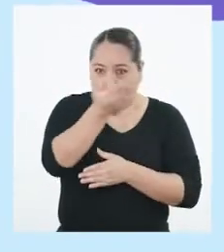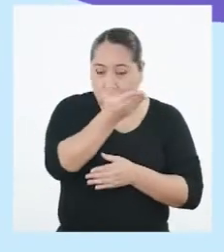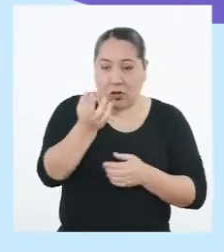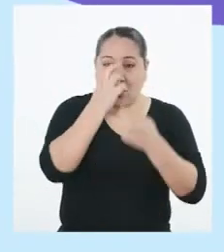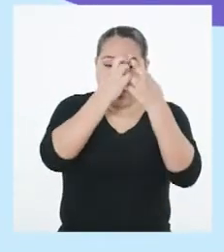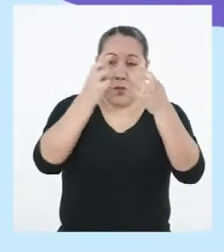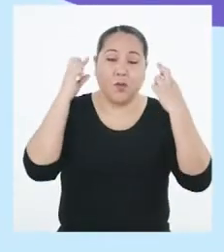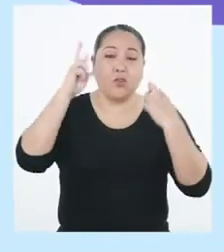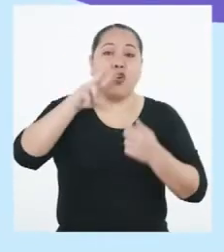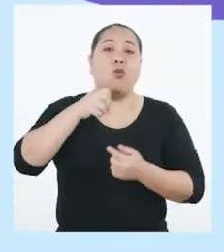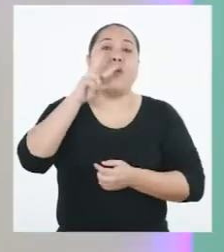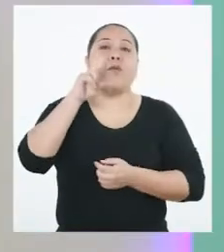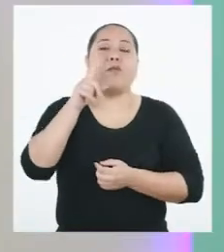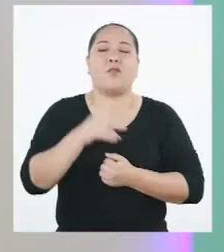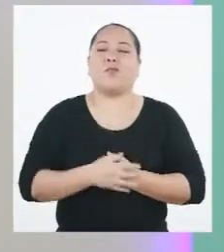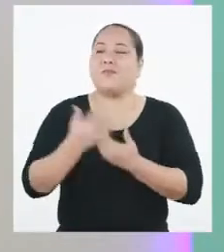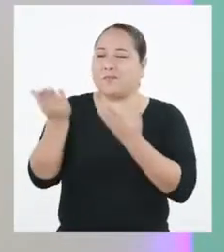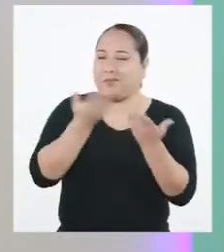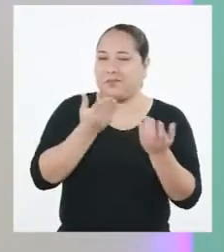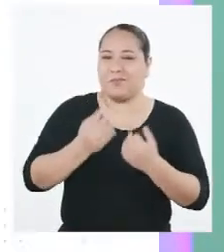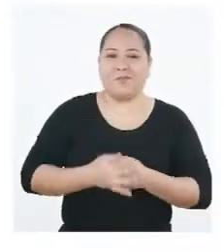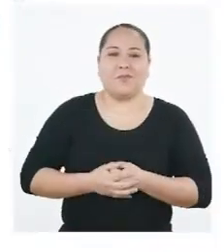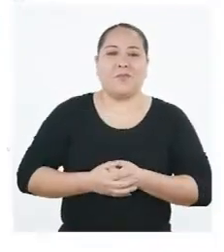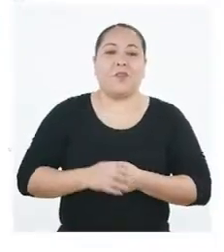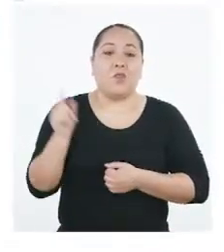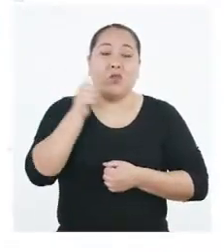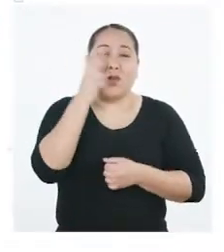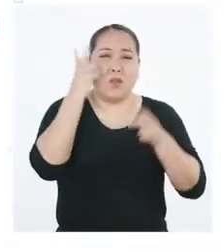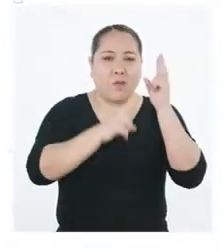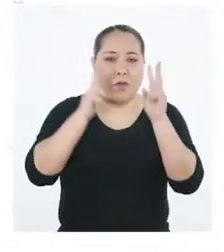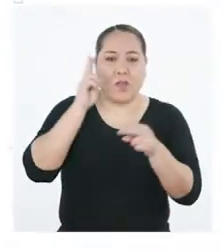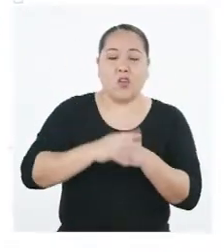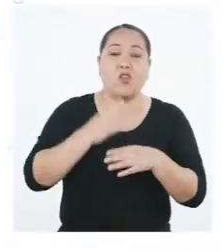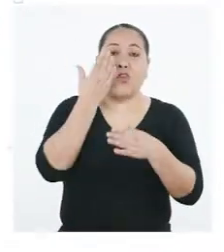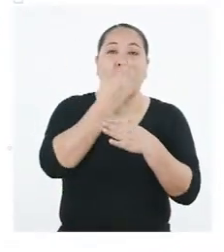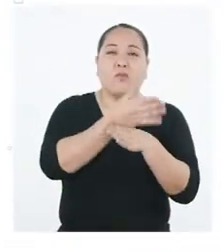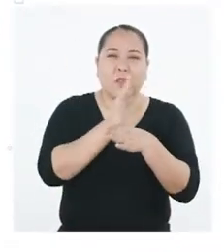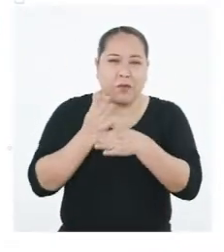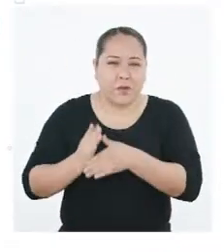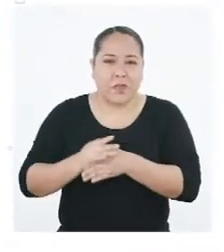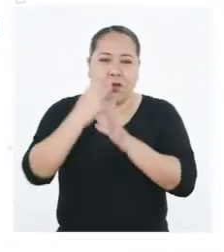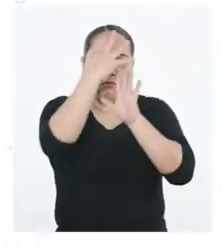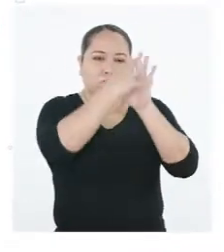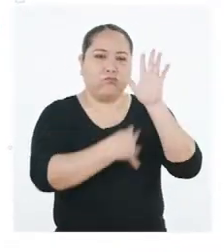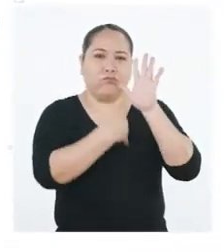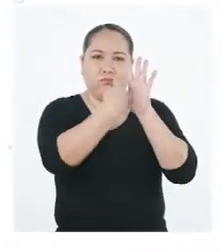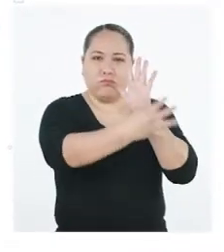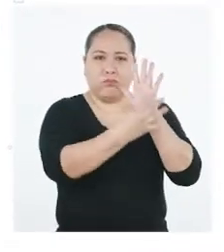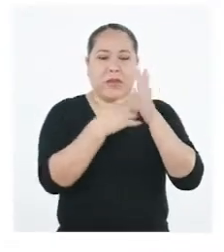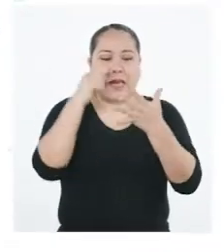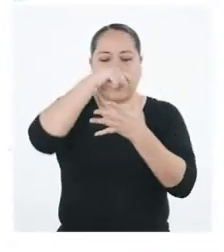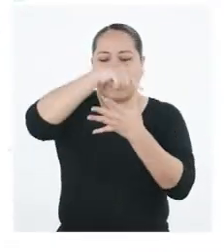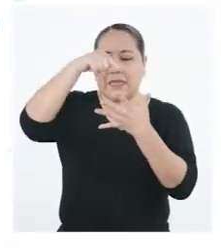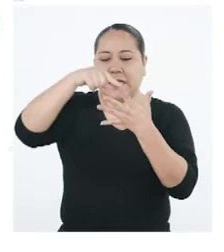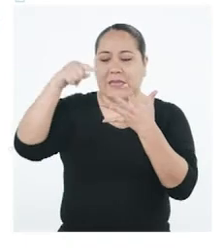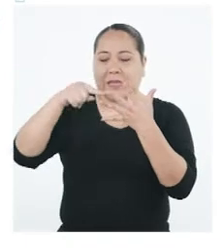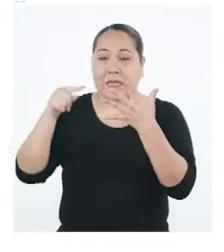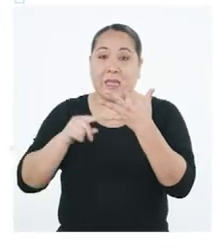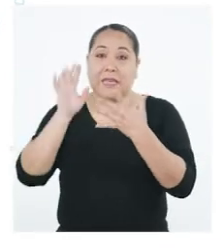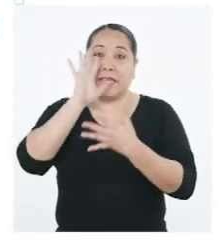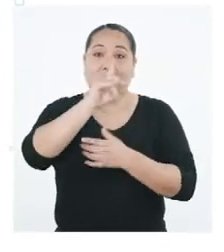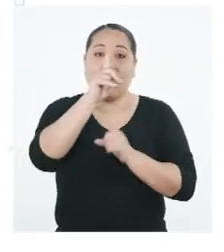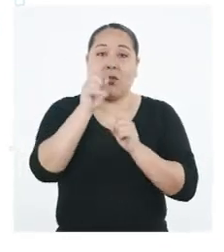y con la promo 2021. ¡Adelante! Como verán, he dividido el esquema sobre el friaje en cinco preguntas.